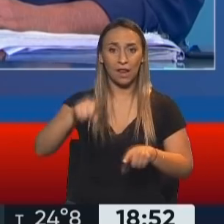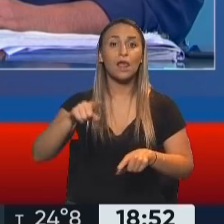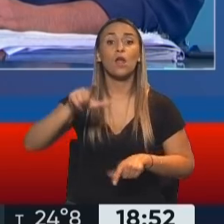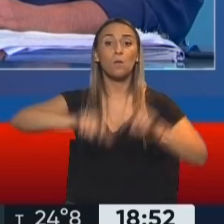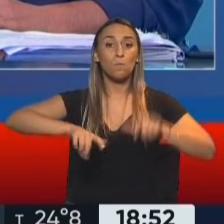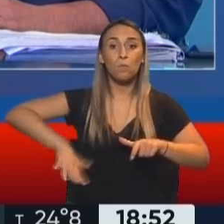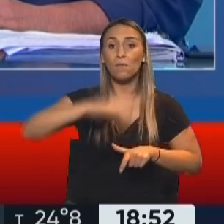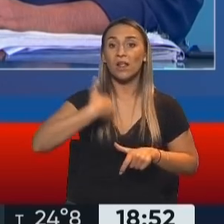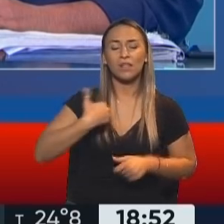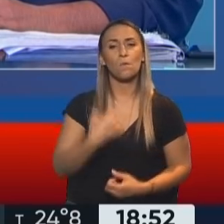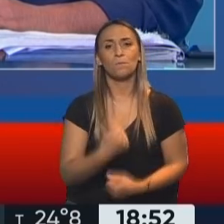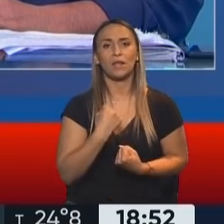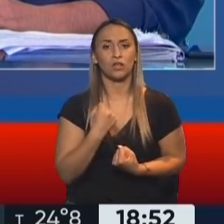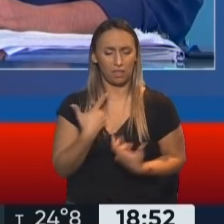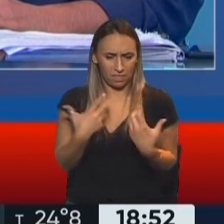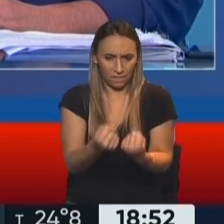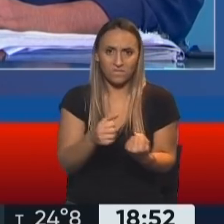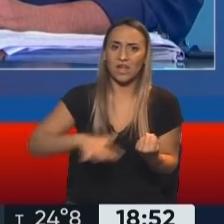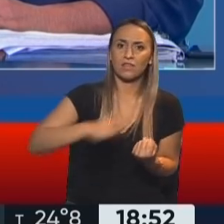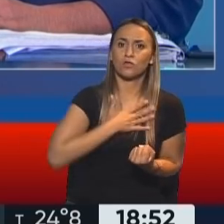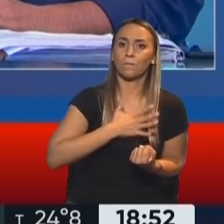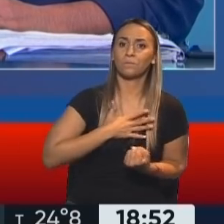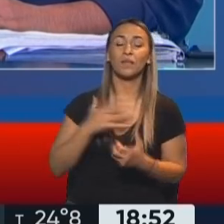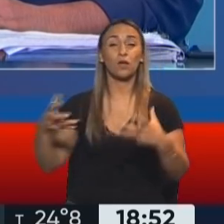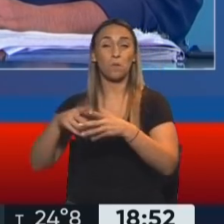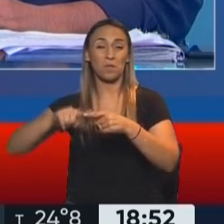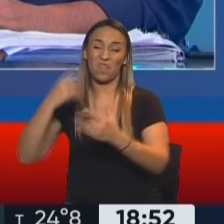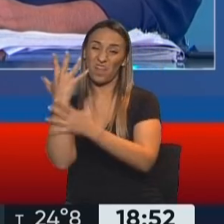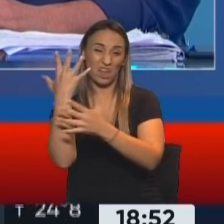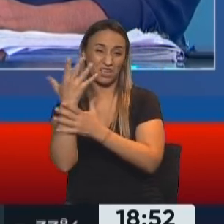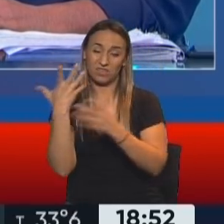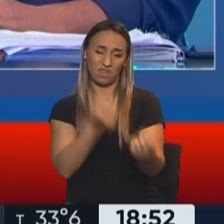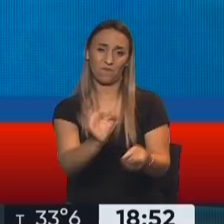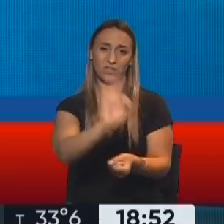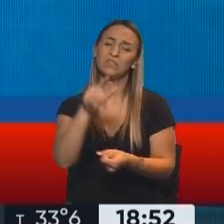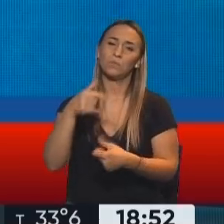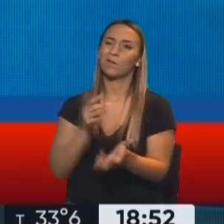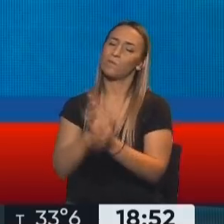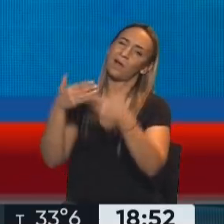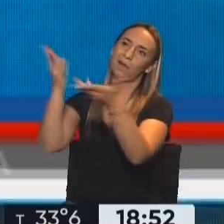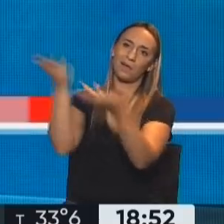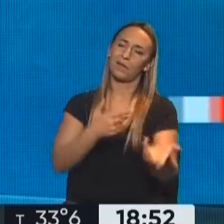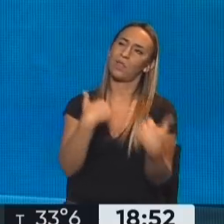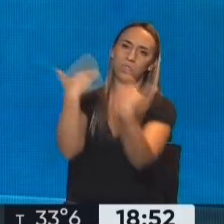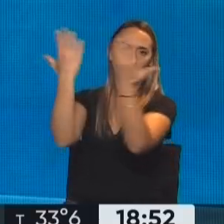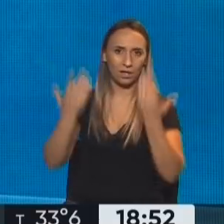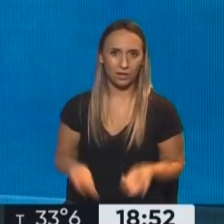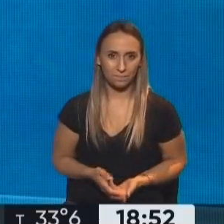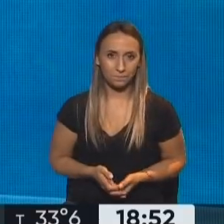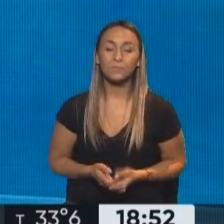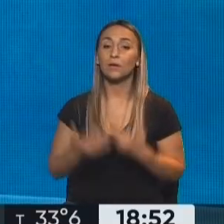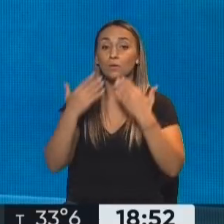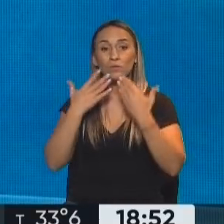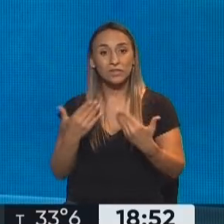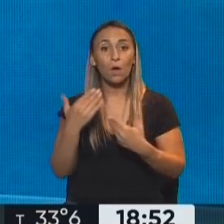argentino es patriota y defiende la soberanía. La derecha nunca la defendió, siempre la entregó. Pedro, gracias. Y con respecto a este tema, vamos a